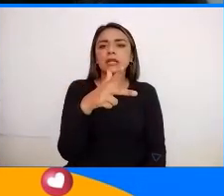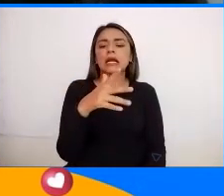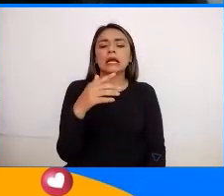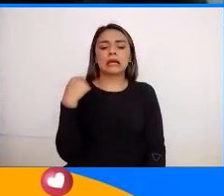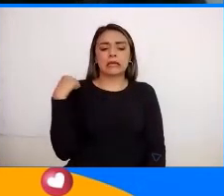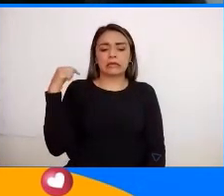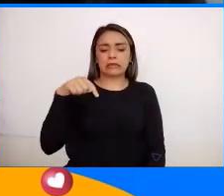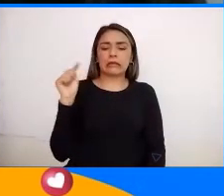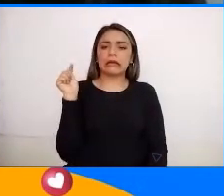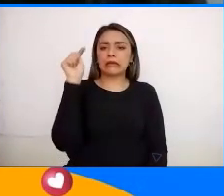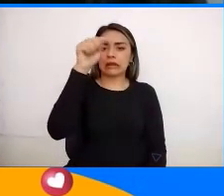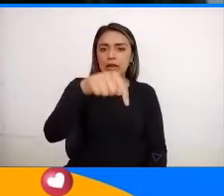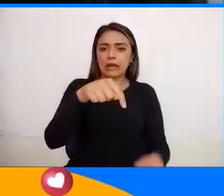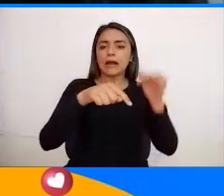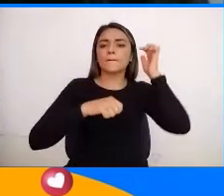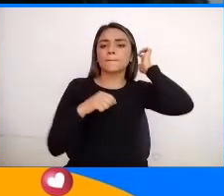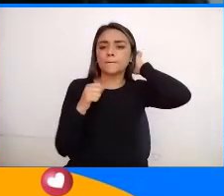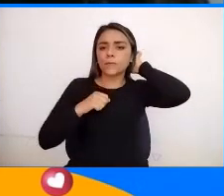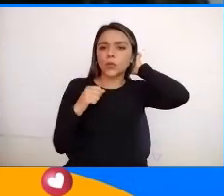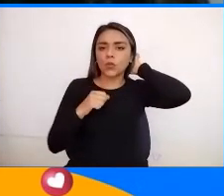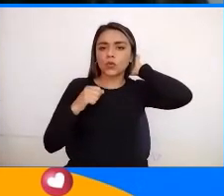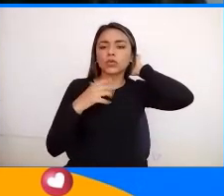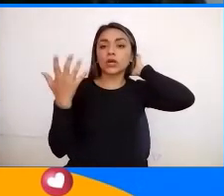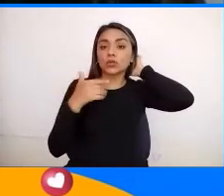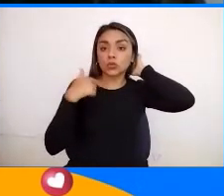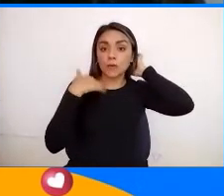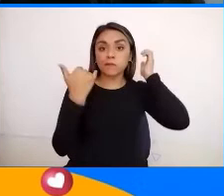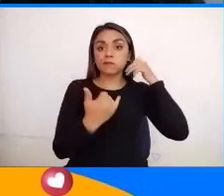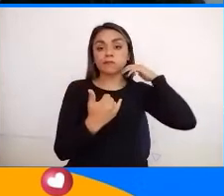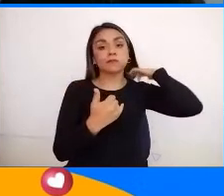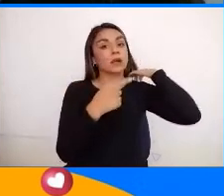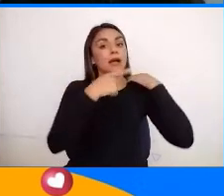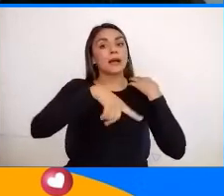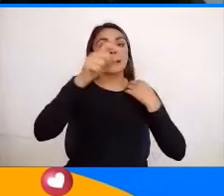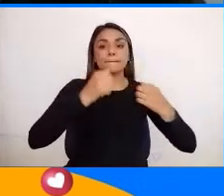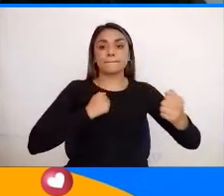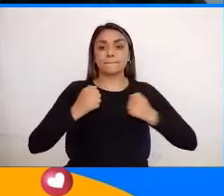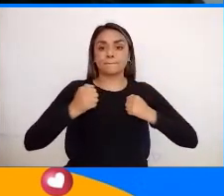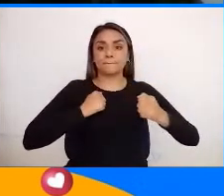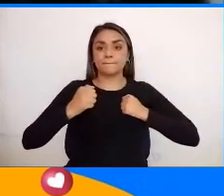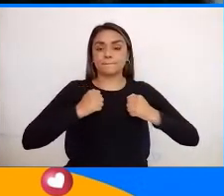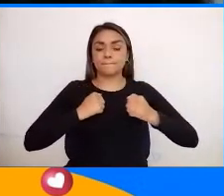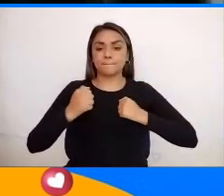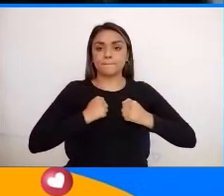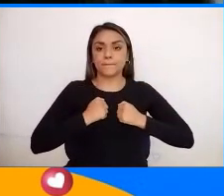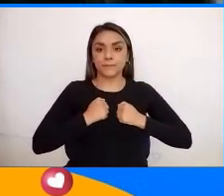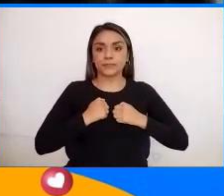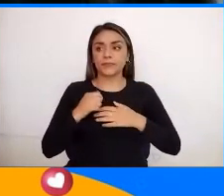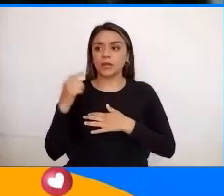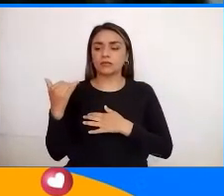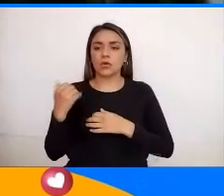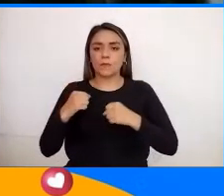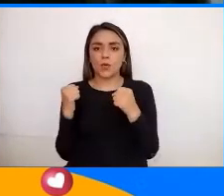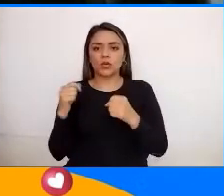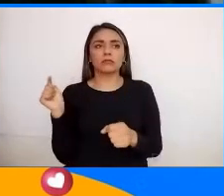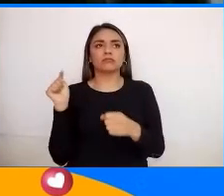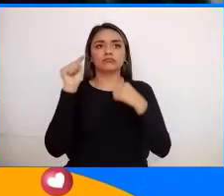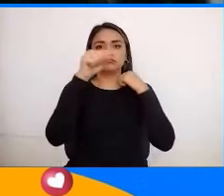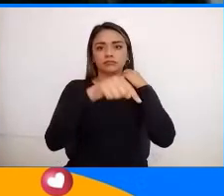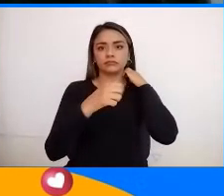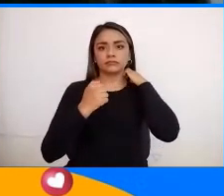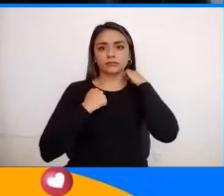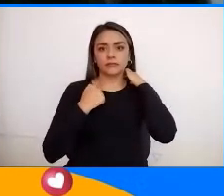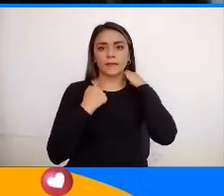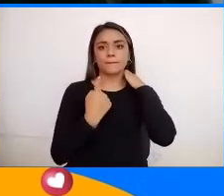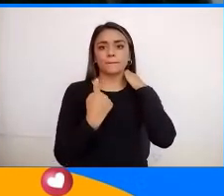de Bogotá Donde estoy hacia Piscilago ¿Cierto? Y estoy haciendo aquí promoción pública, política